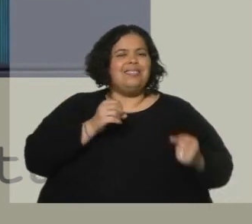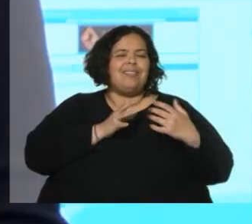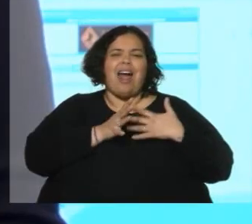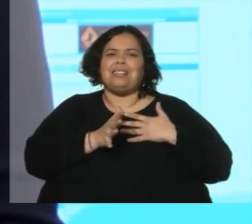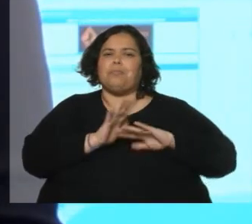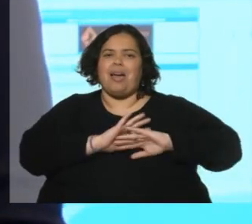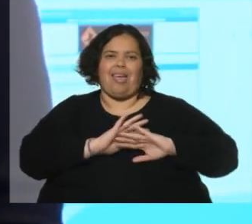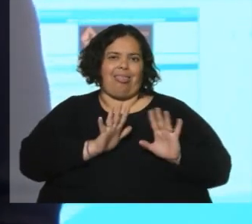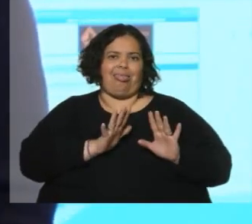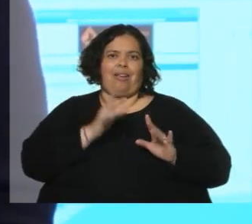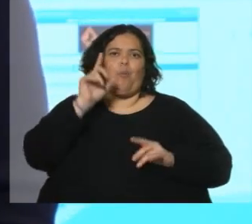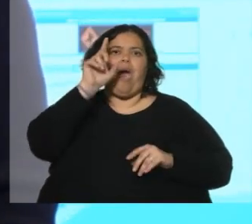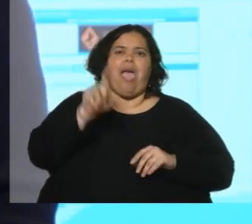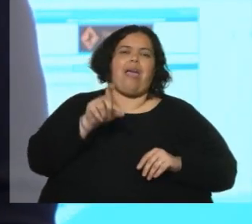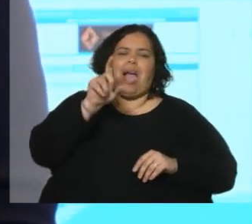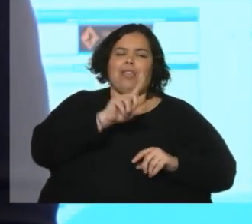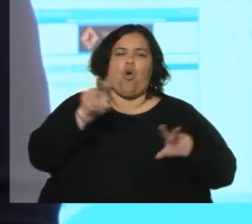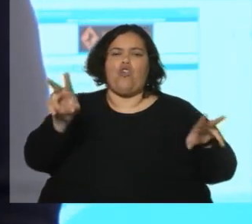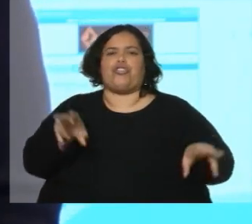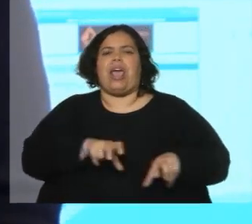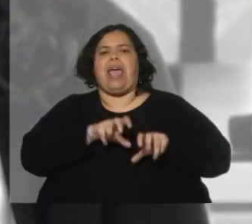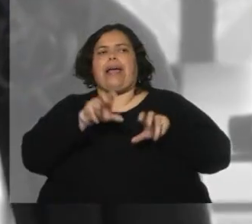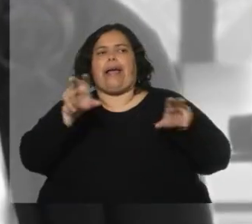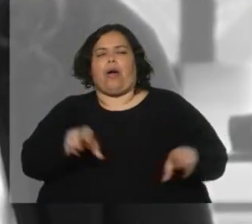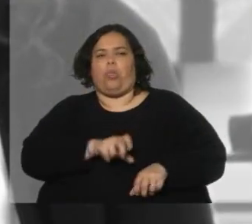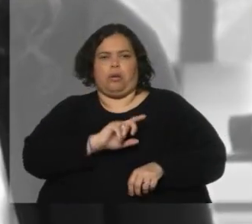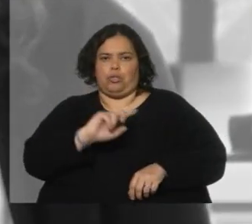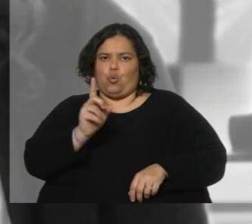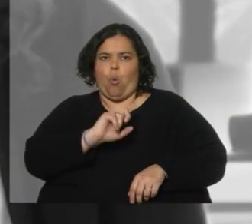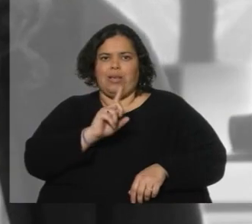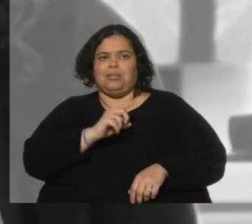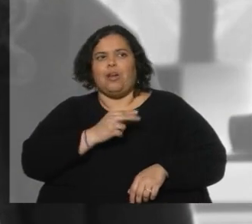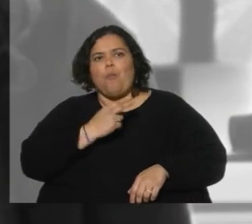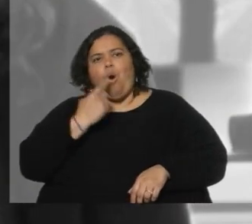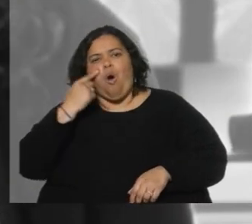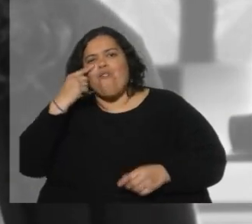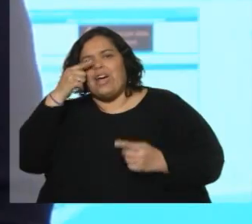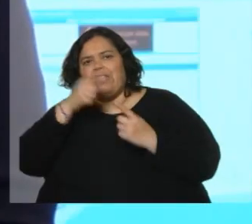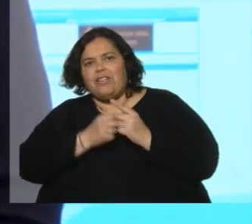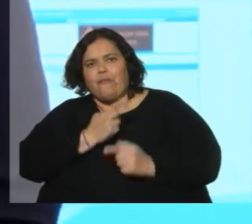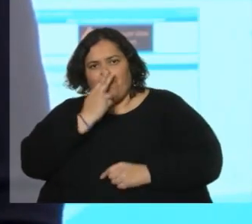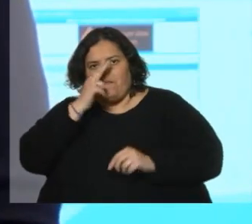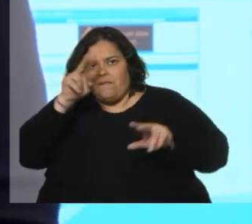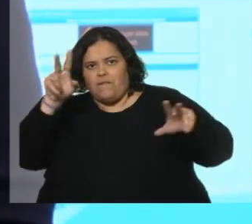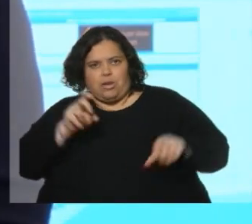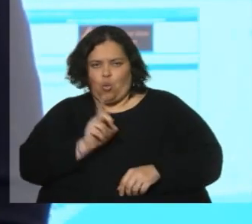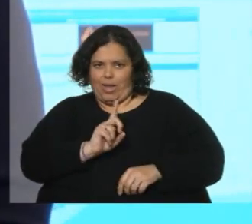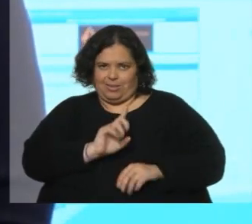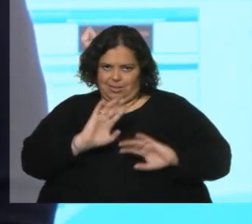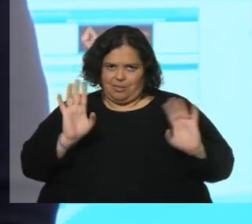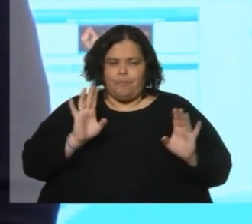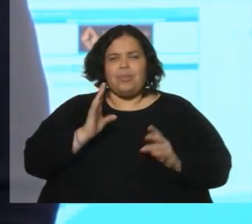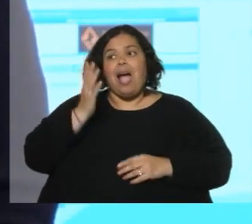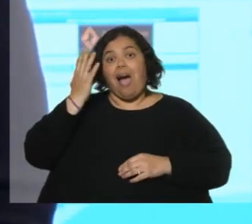sin un afán recaudatorio que, en realidad, nunca lo tuvo, y esto lo quiero aclarar, en todas las reuniones que